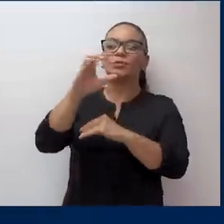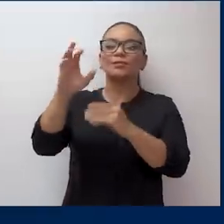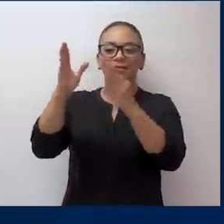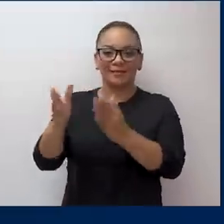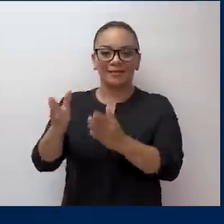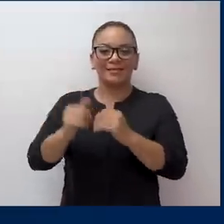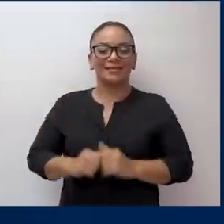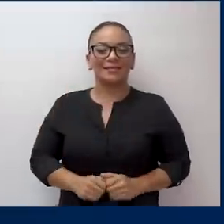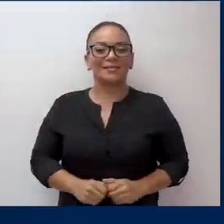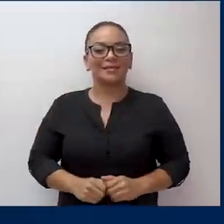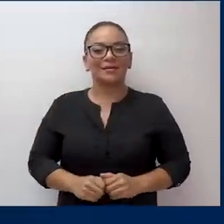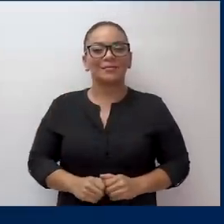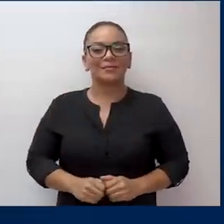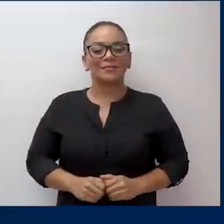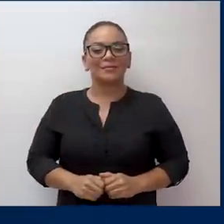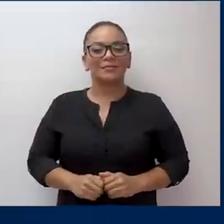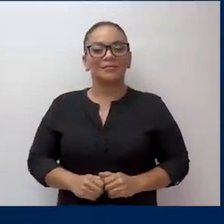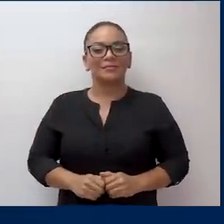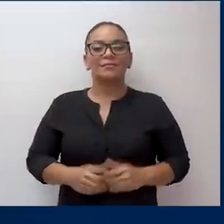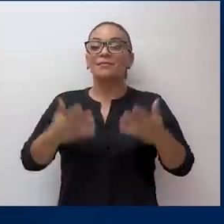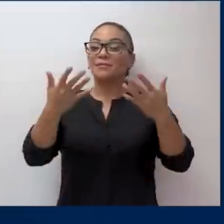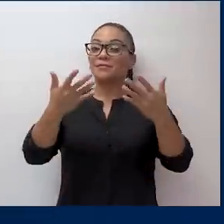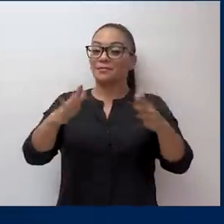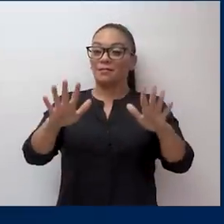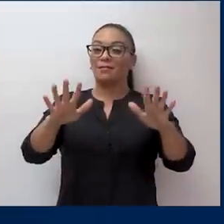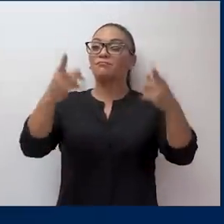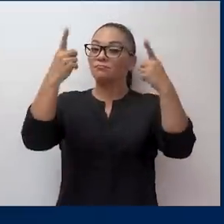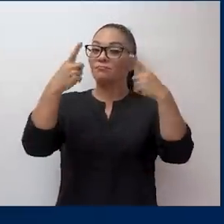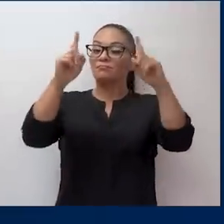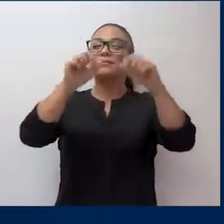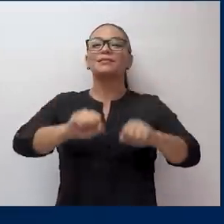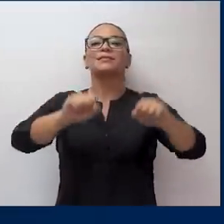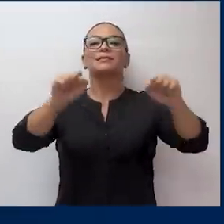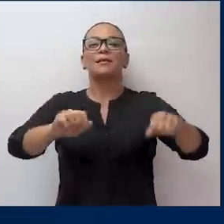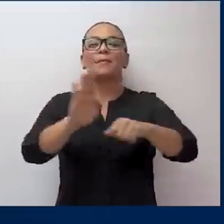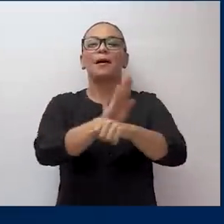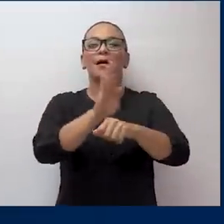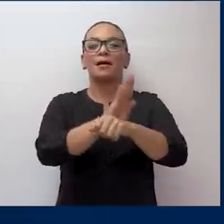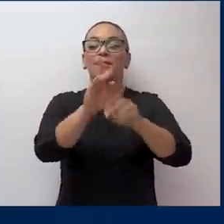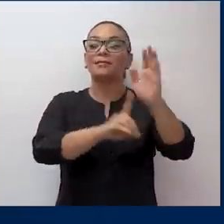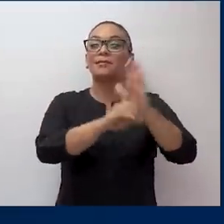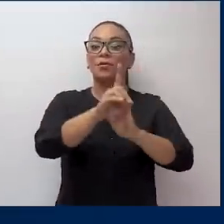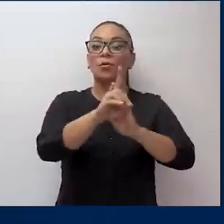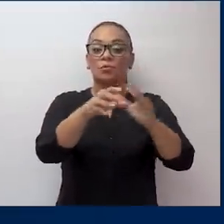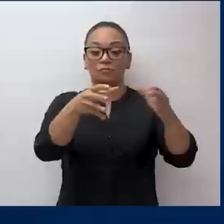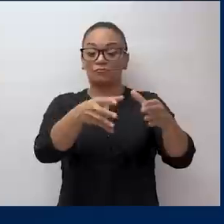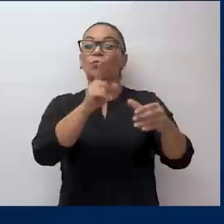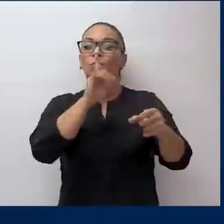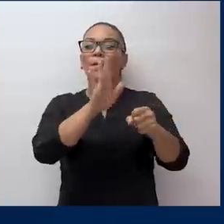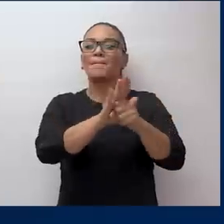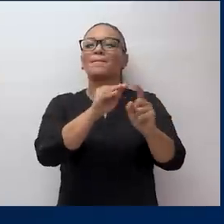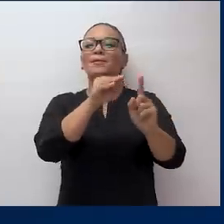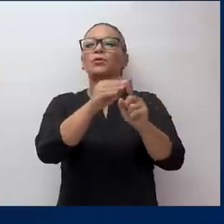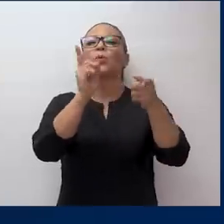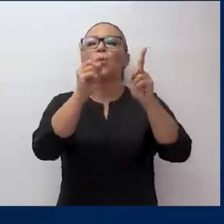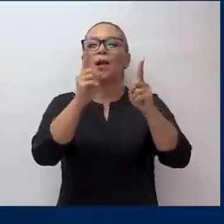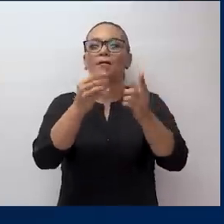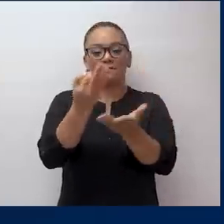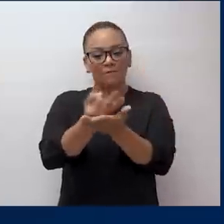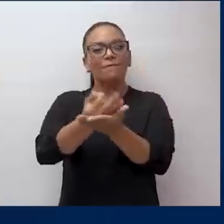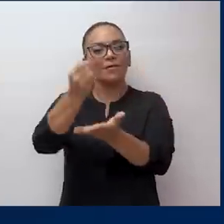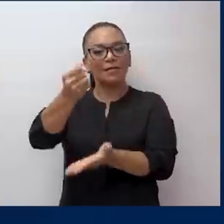noches, compatriotas. Hasta que al fin el sistema de Banca de Desarrollo va a cumplir su misión, que es